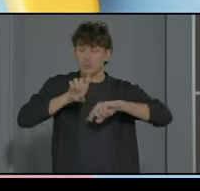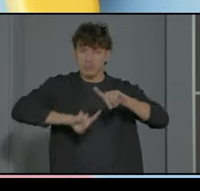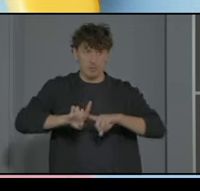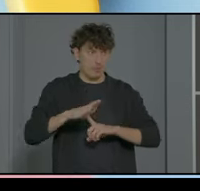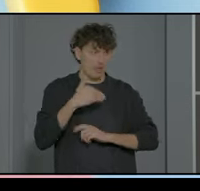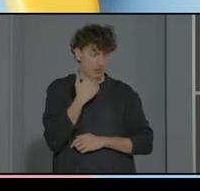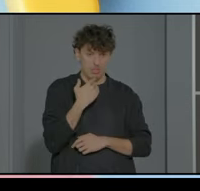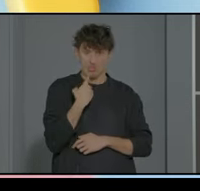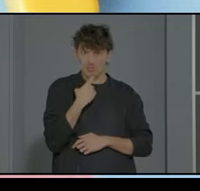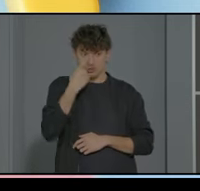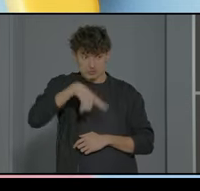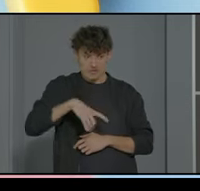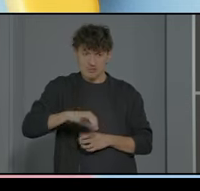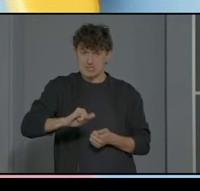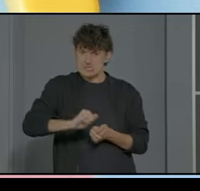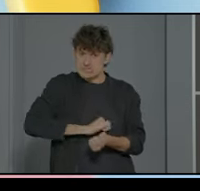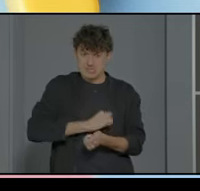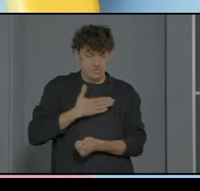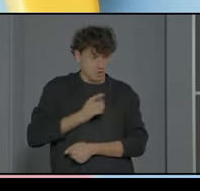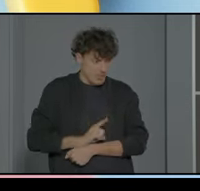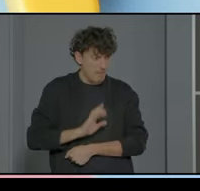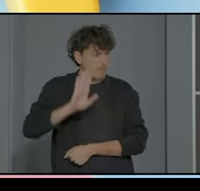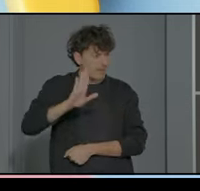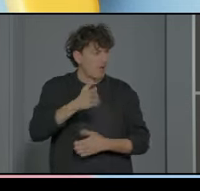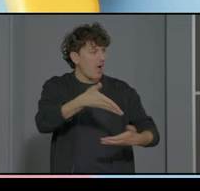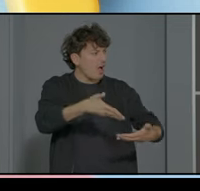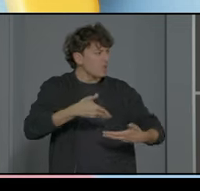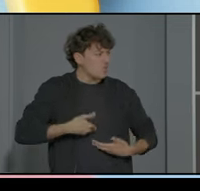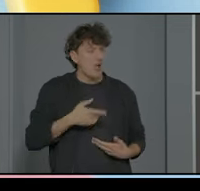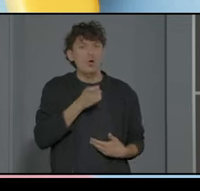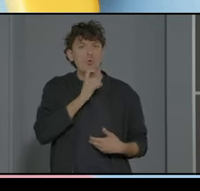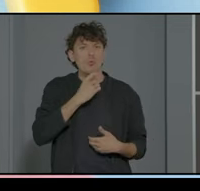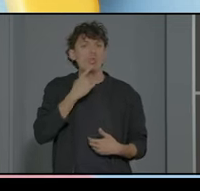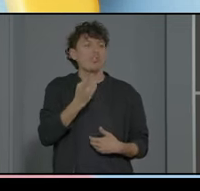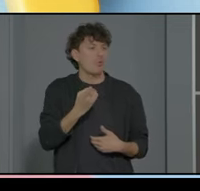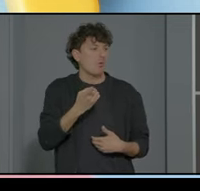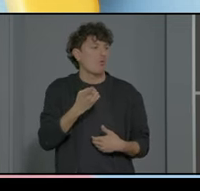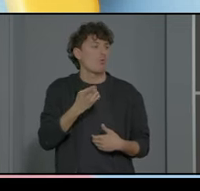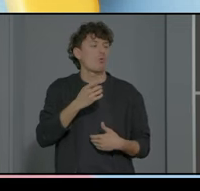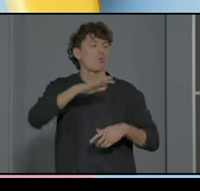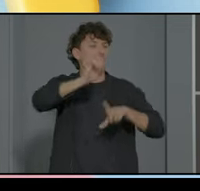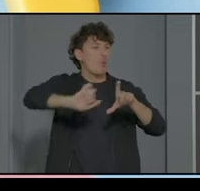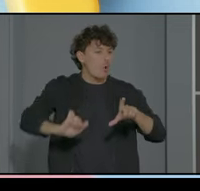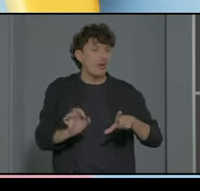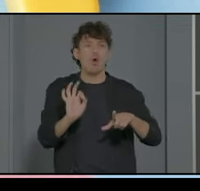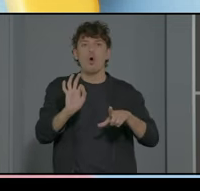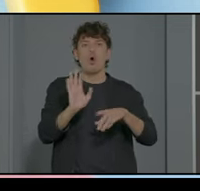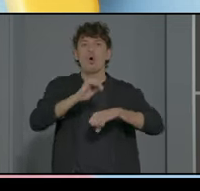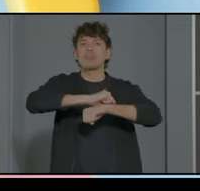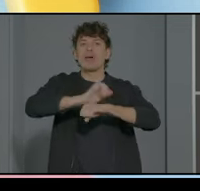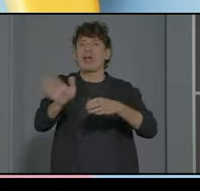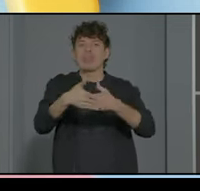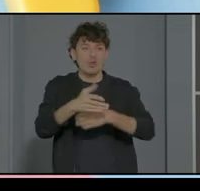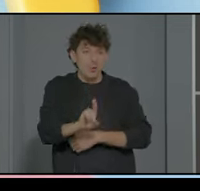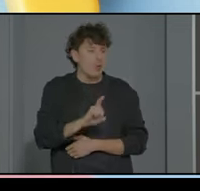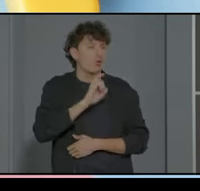no lo hace por fastidiarnos pero necesitamos ayuda y saber cómo interactuar con ella bueno pues eso se hace y eso les ayuda también mucho